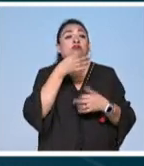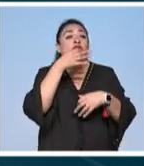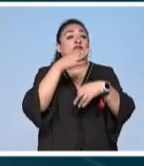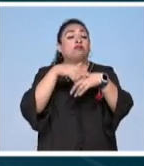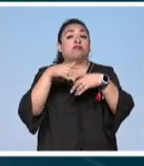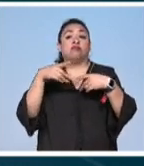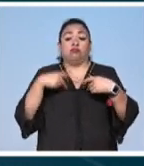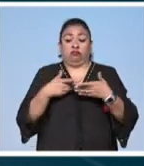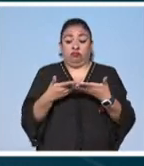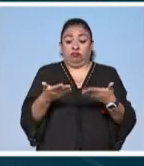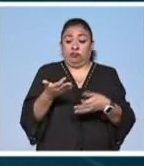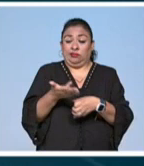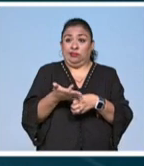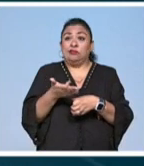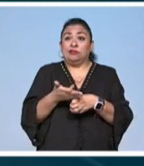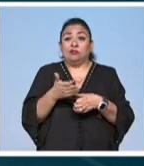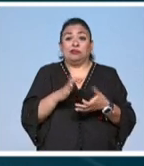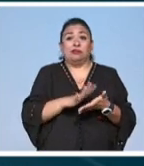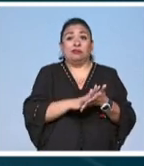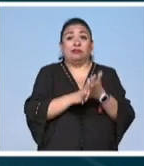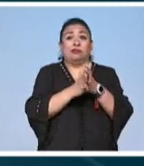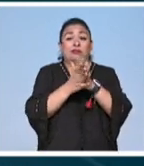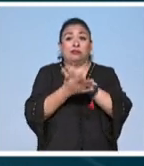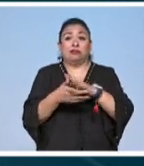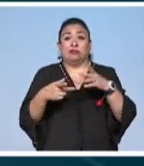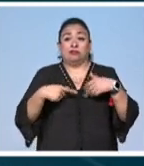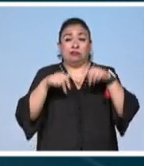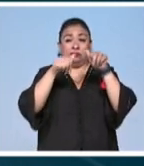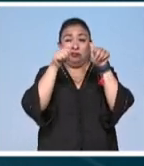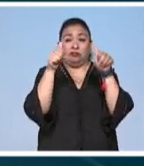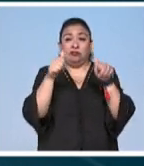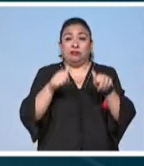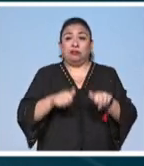que a partir de ese momento se vuelve un artista